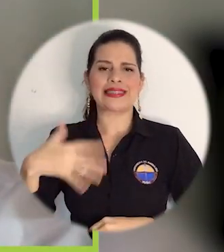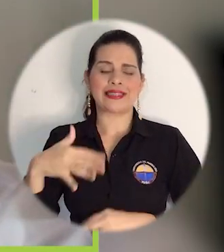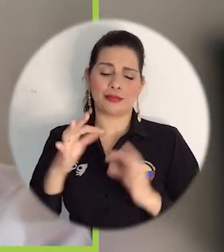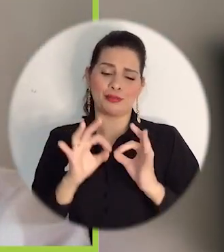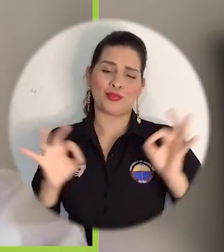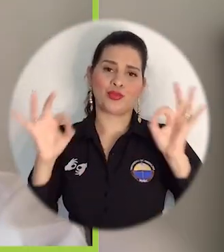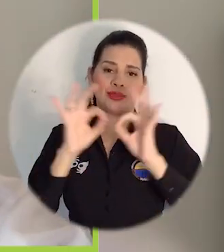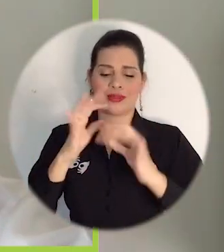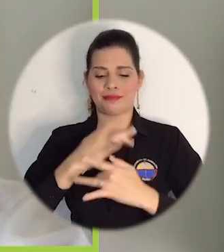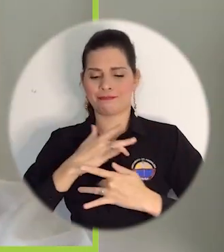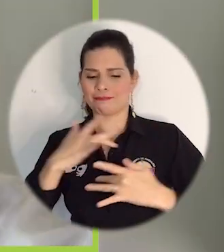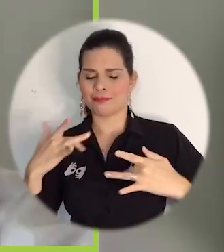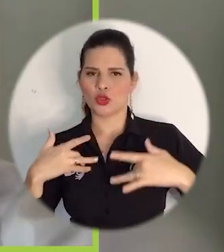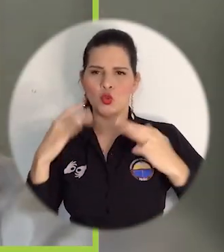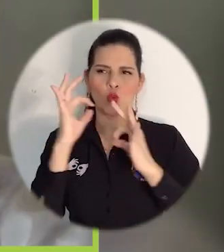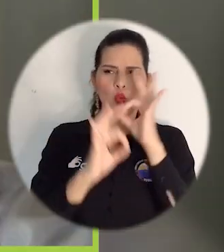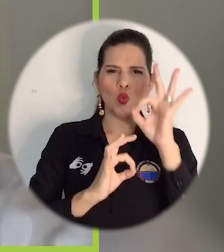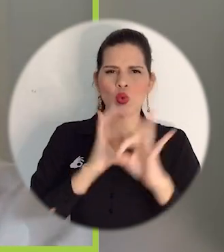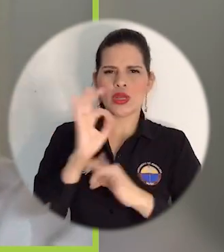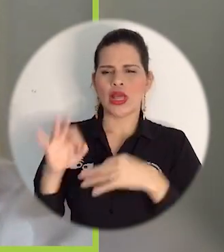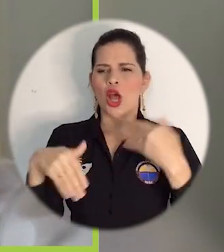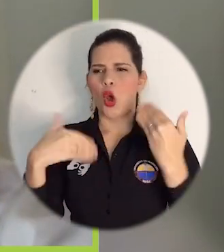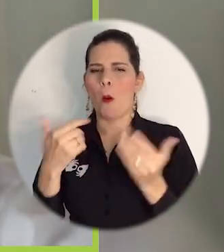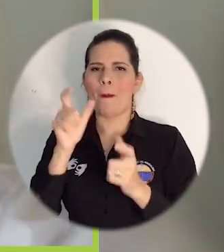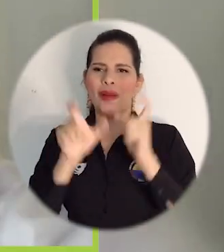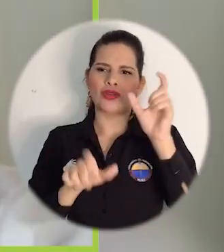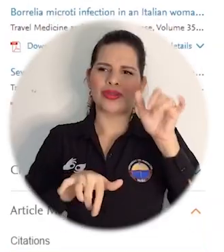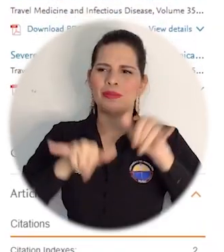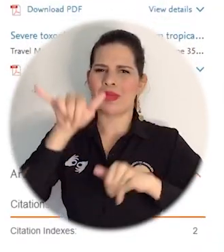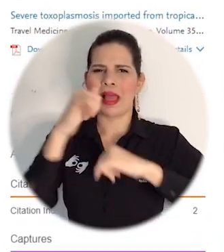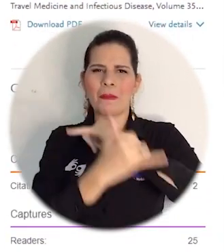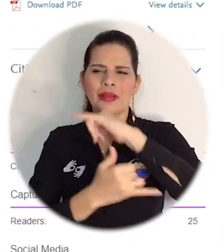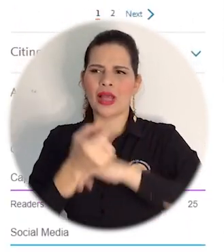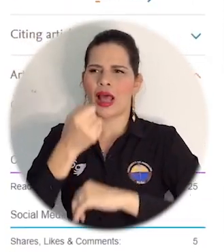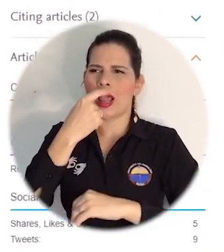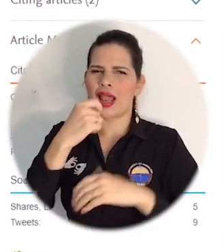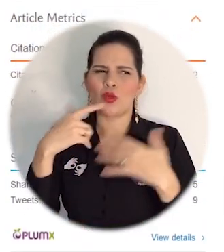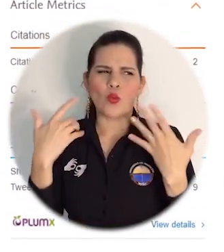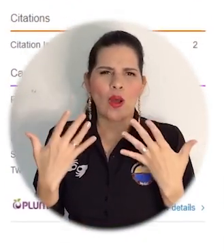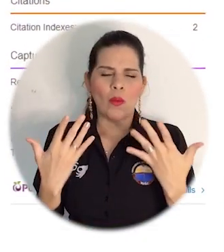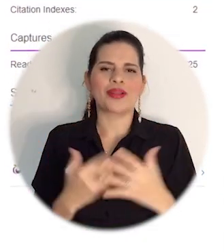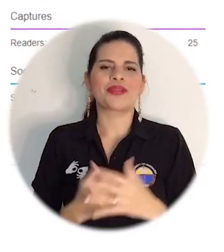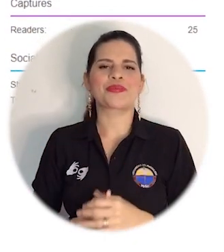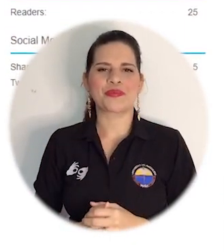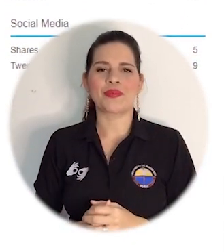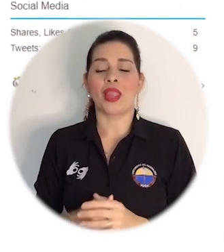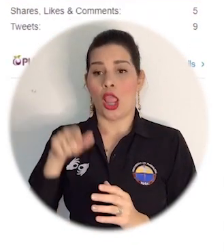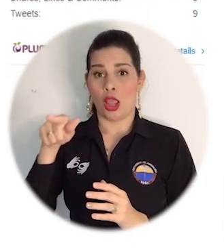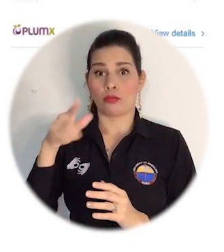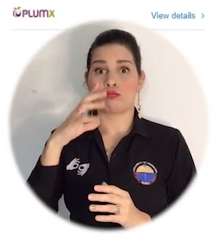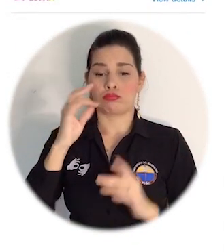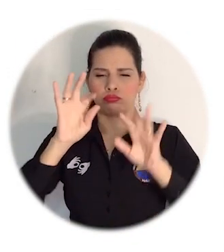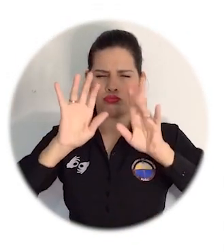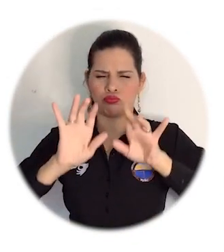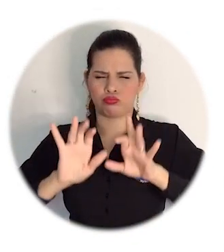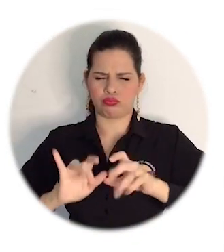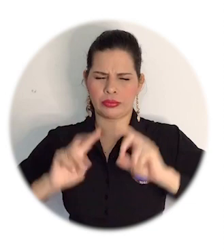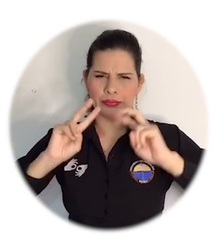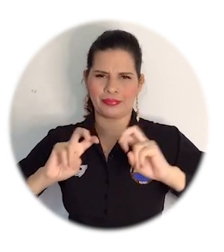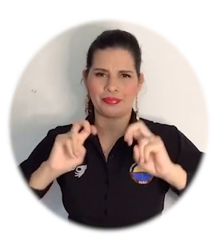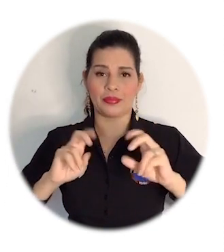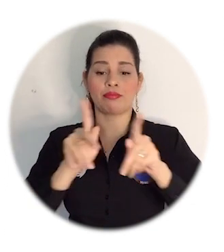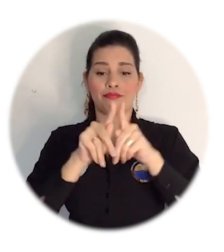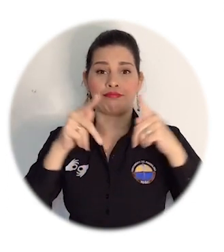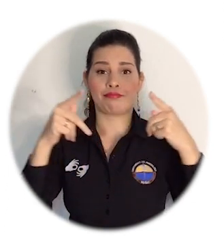importante, como la salud pública y la medicina del viajero. El artículo científico fue publicado en la revista Travel Medicine and